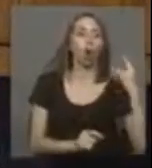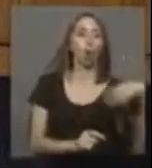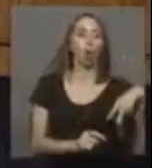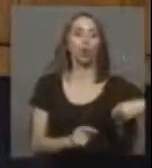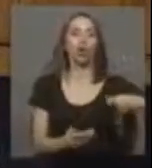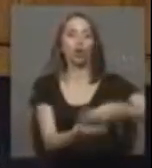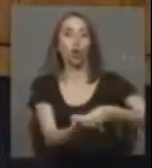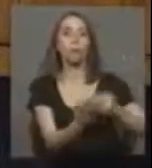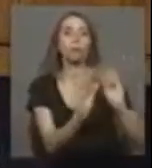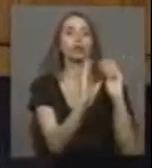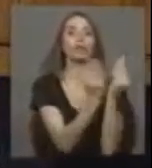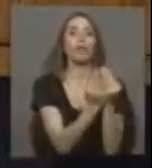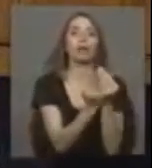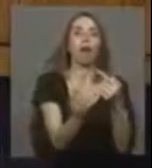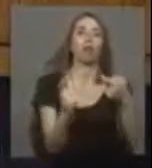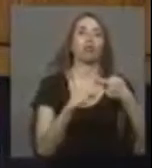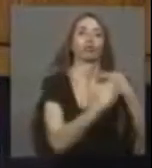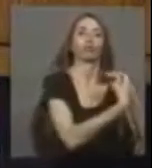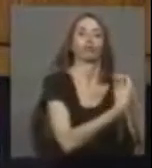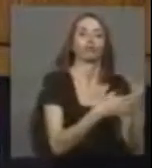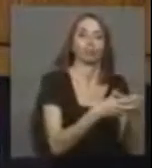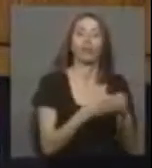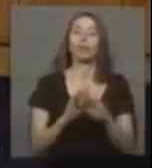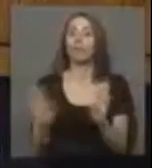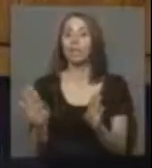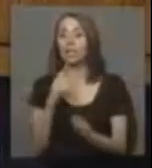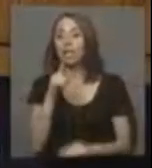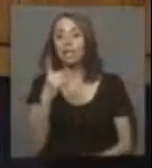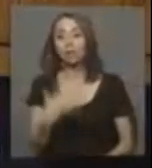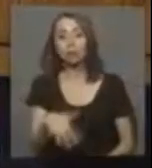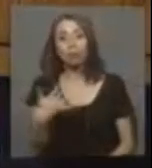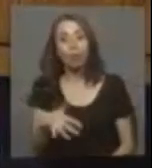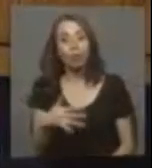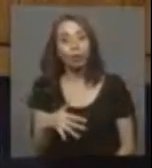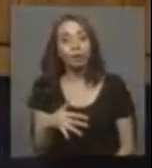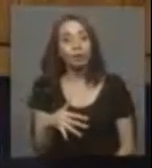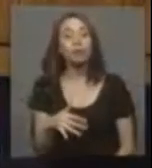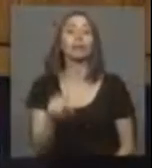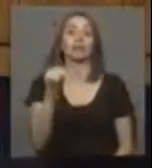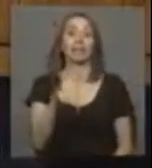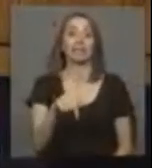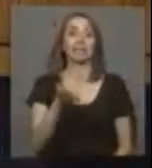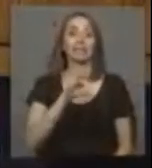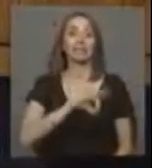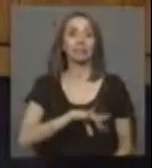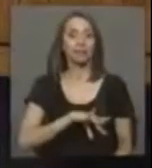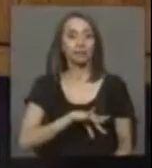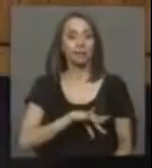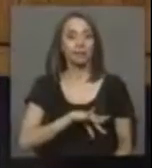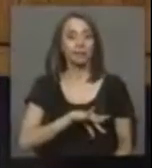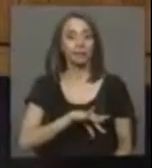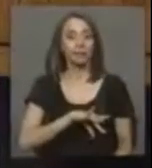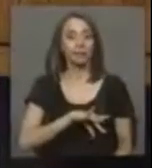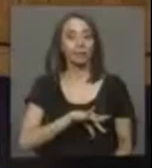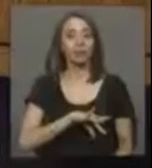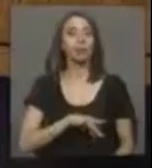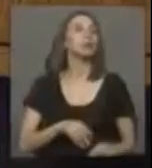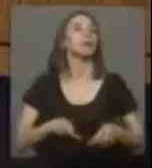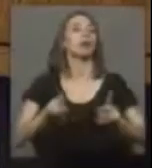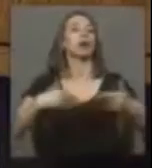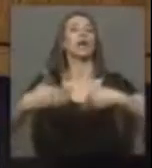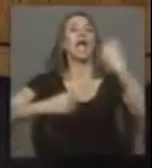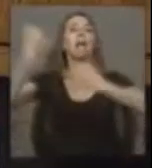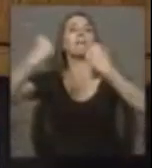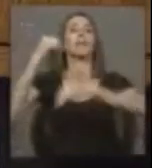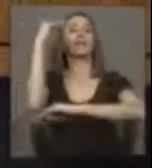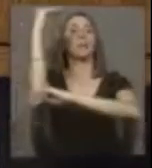la cooperativa cerrada. Termino, Presidente, porque esto es recontro importante. Aquí, en Chile, dejan que funcione el mercado.